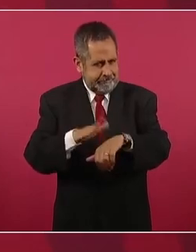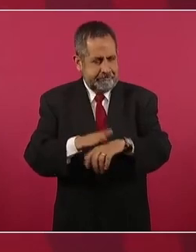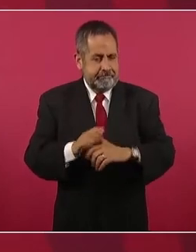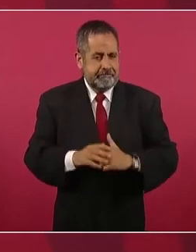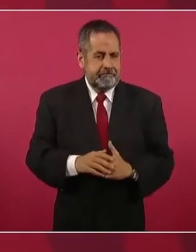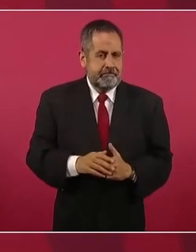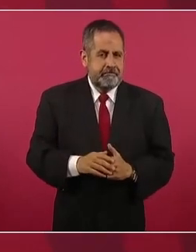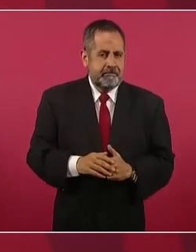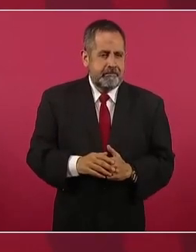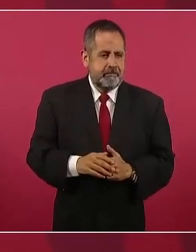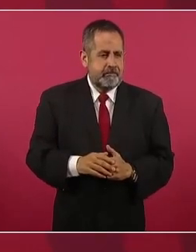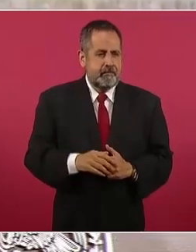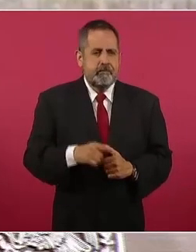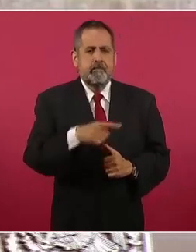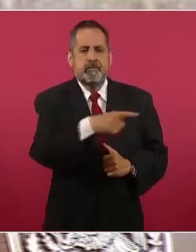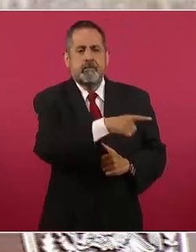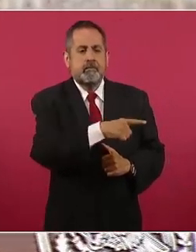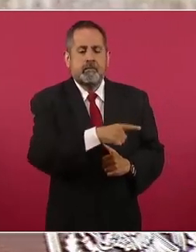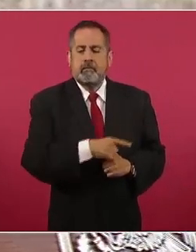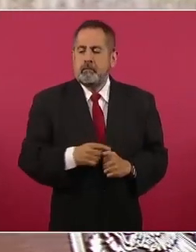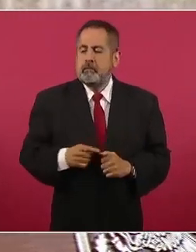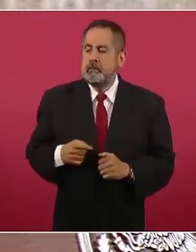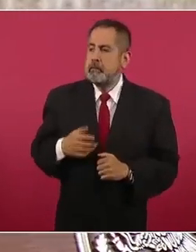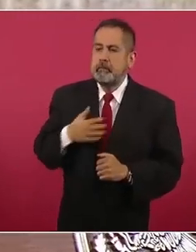Cuando no le conviene a los